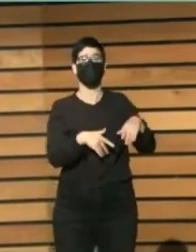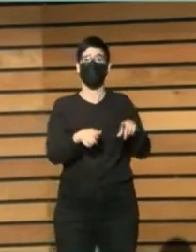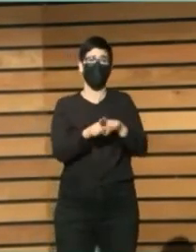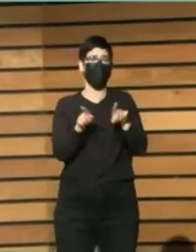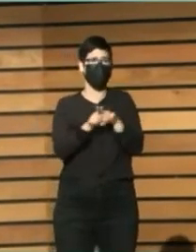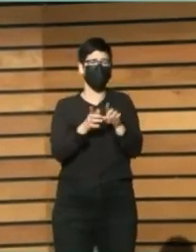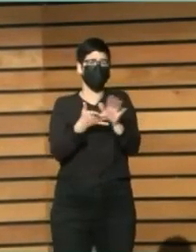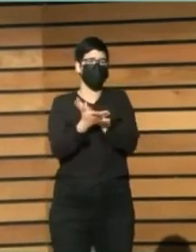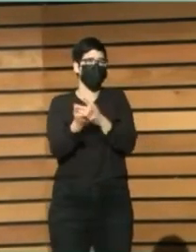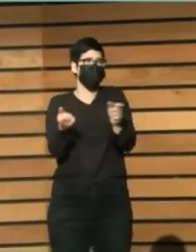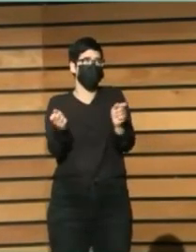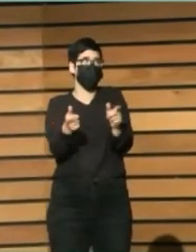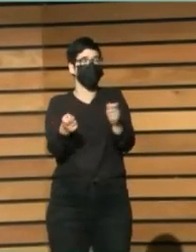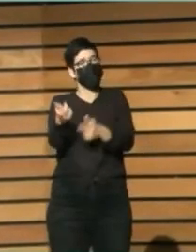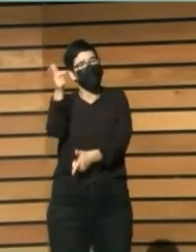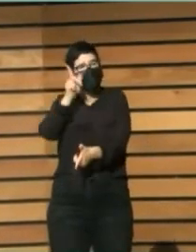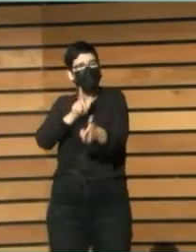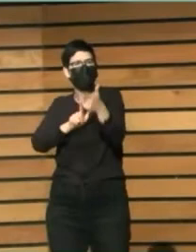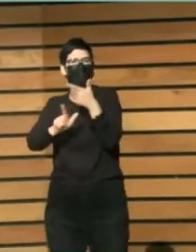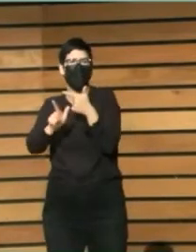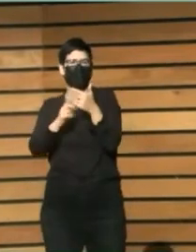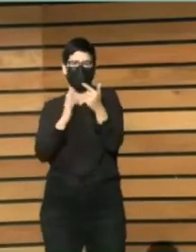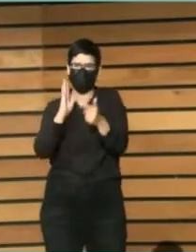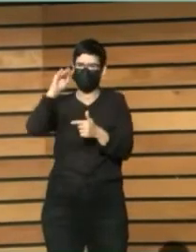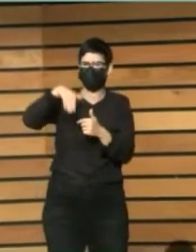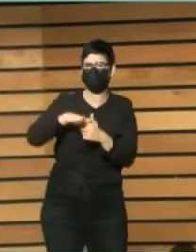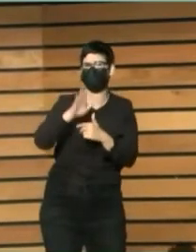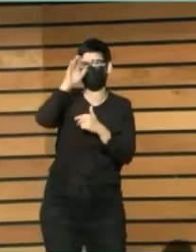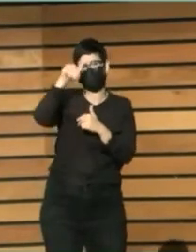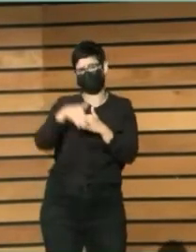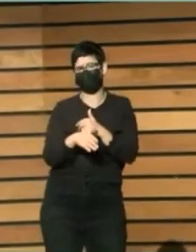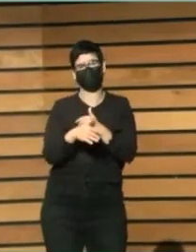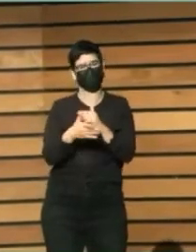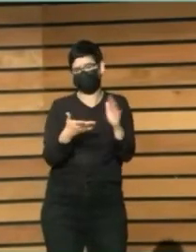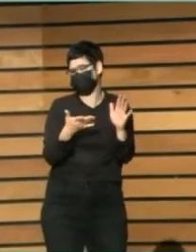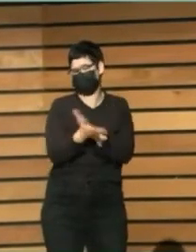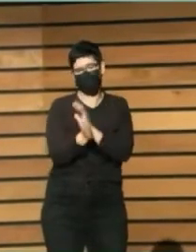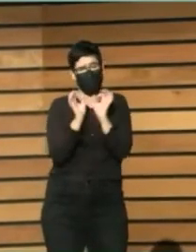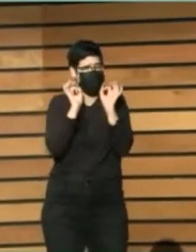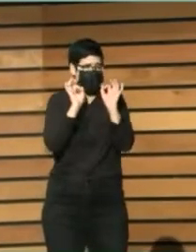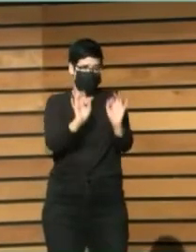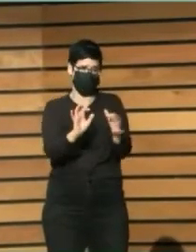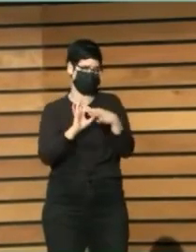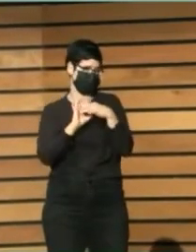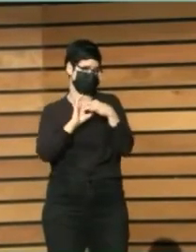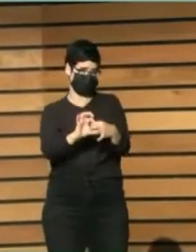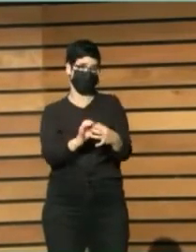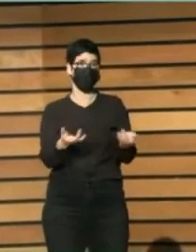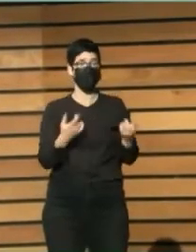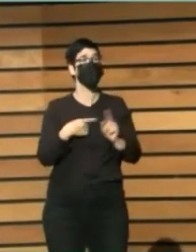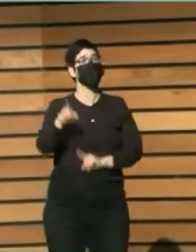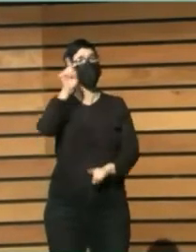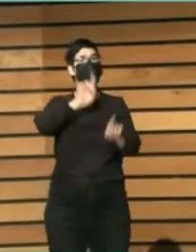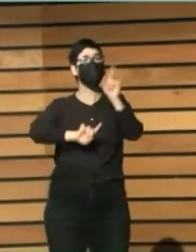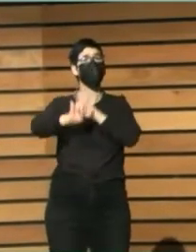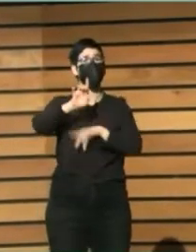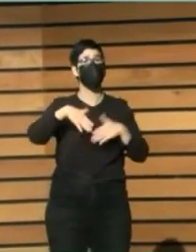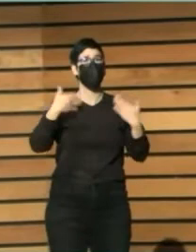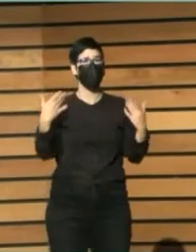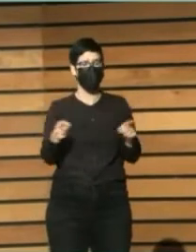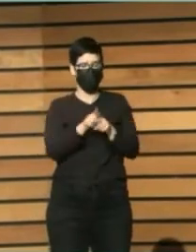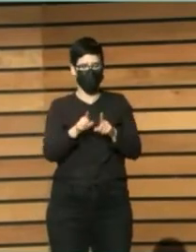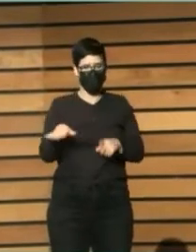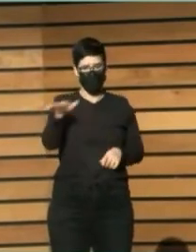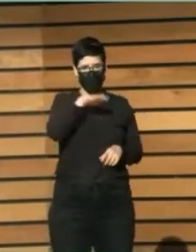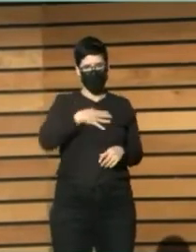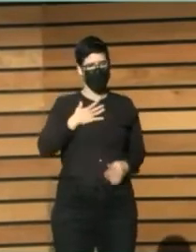hay turbulencias, siempre hay baches y quería comentaros que evidentemente es problemático el que nos saquen de nuestra zona